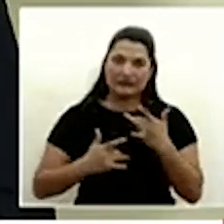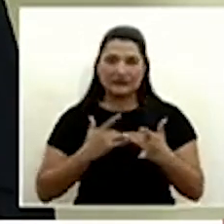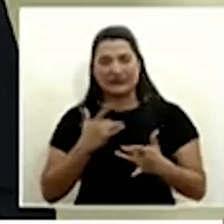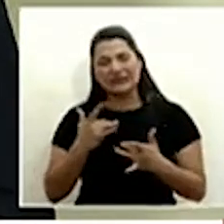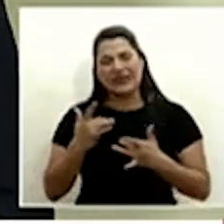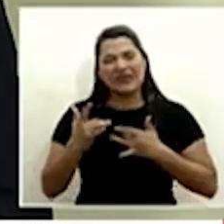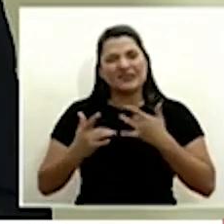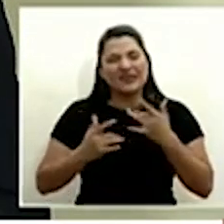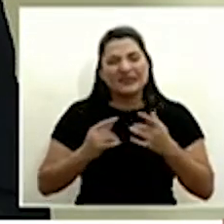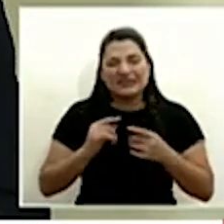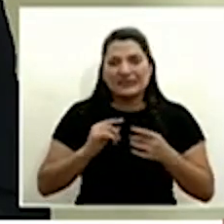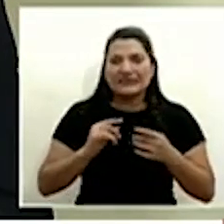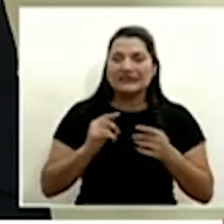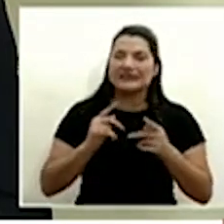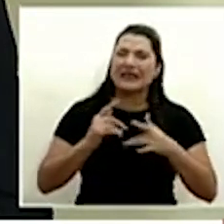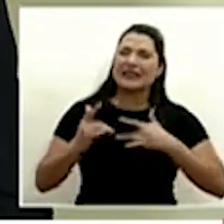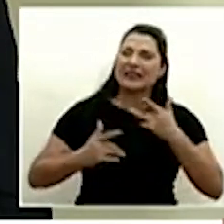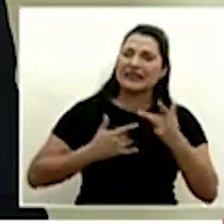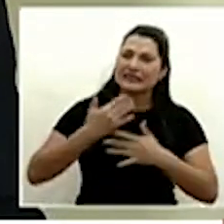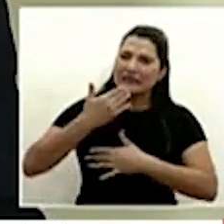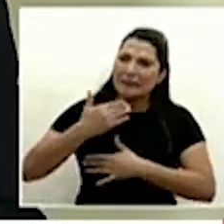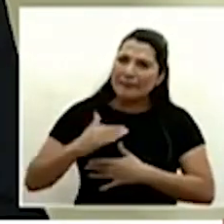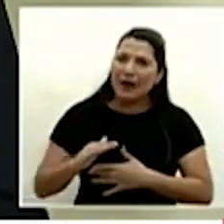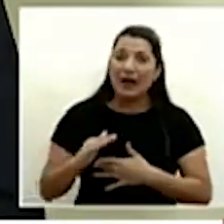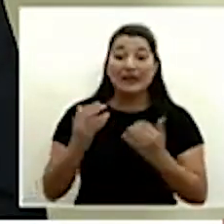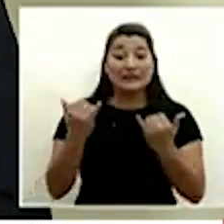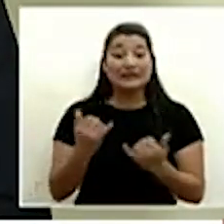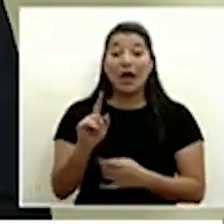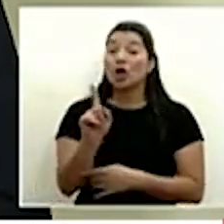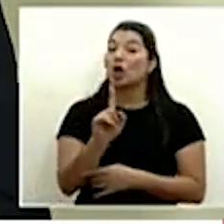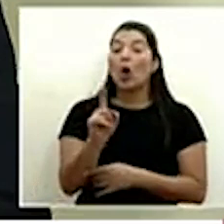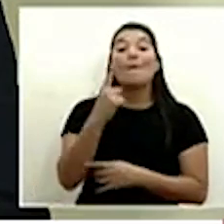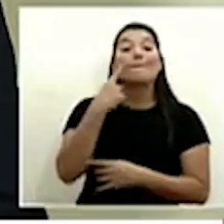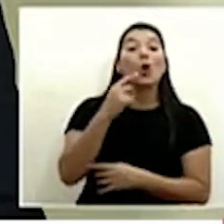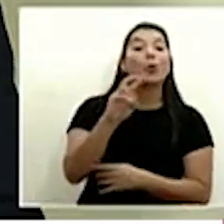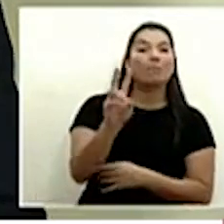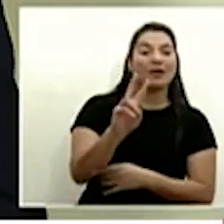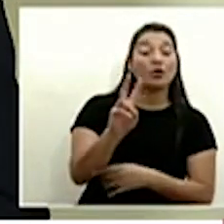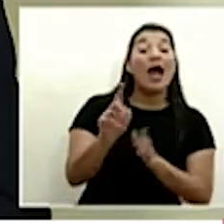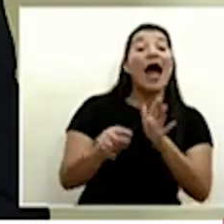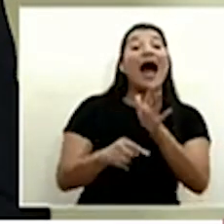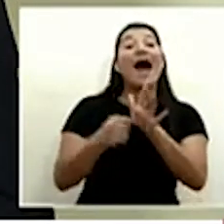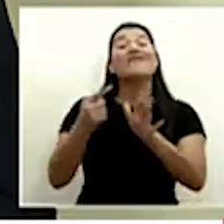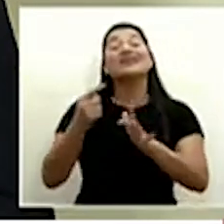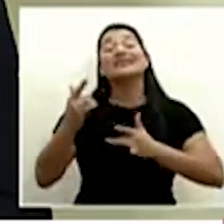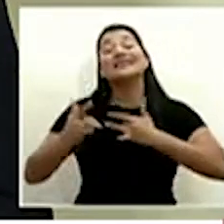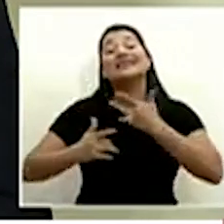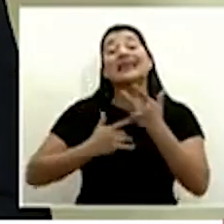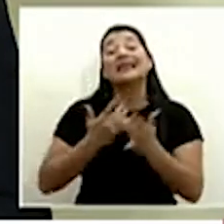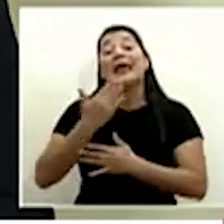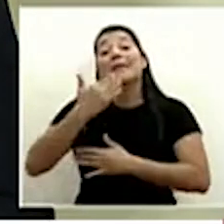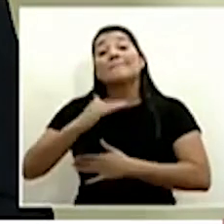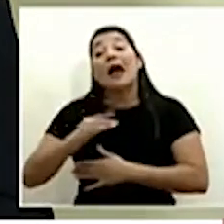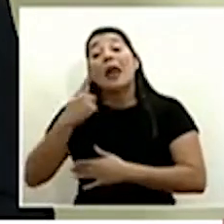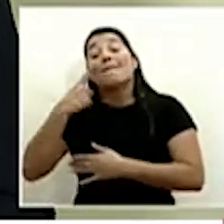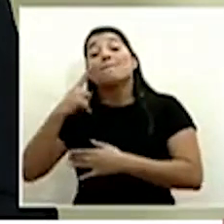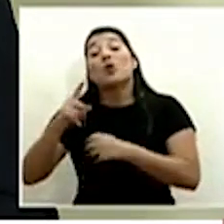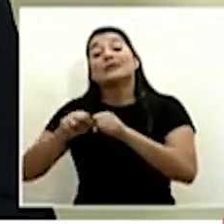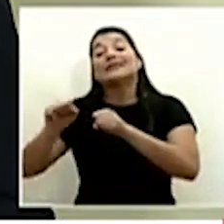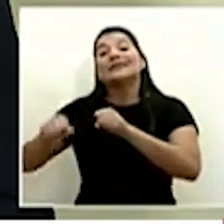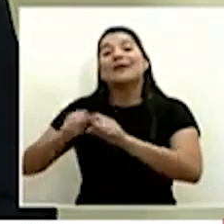empieza a haber una afectación más grande donde ya no es el virus en sí sino que es en algunos pacientes la respuesta del sistema inmunológico